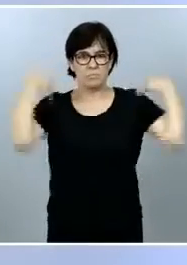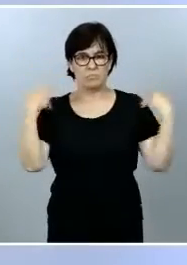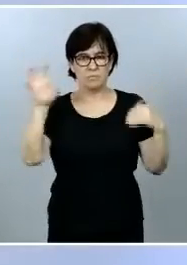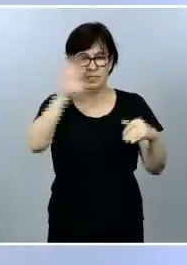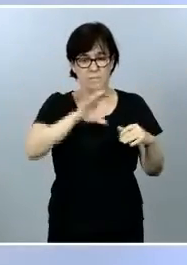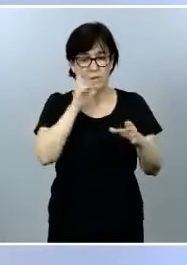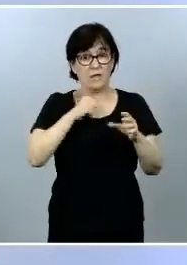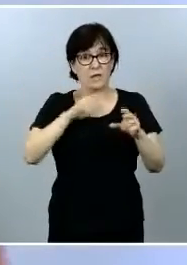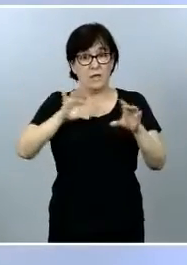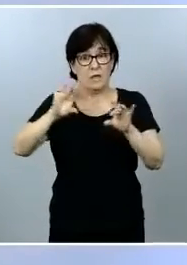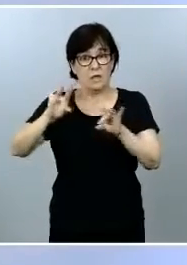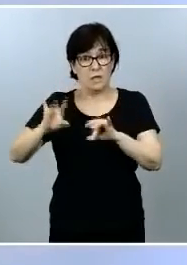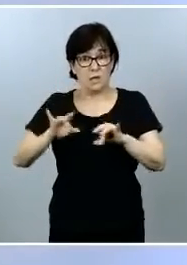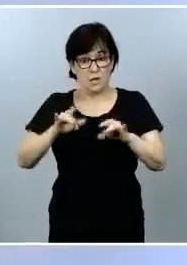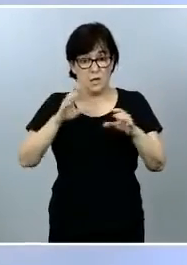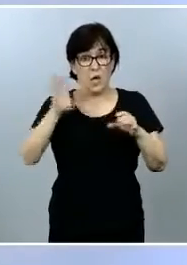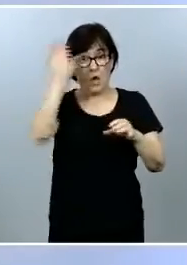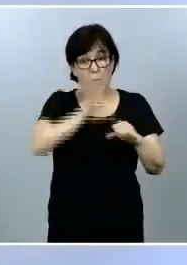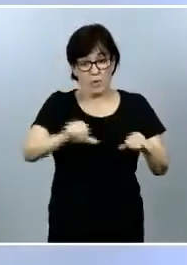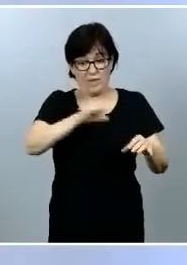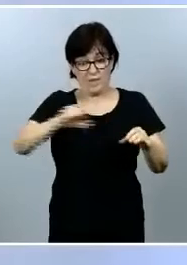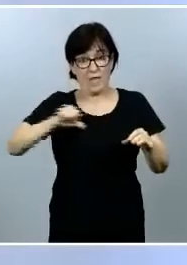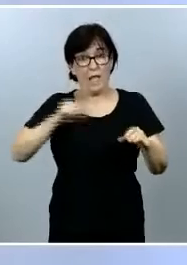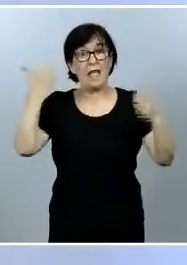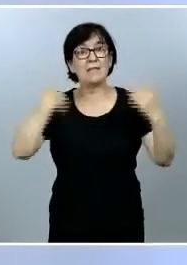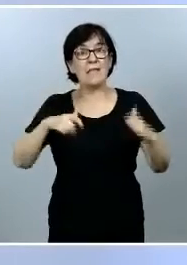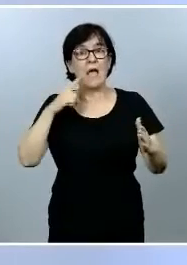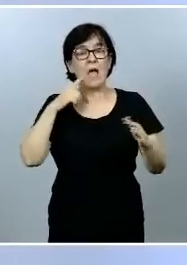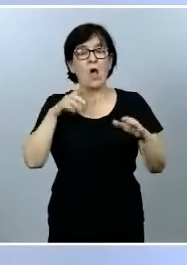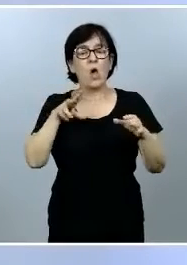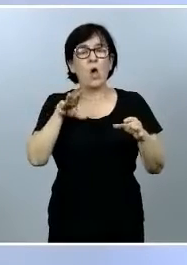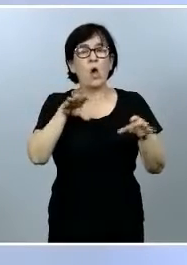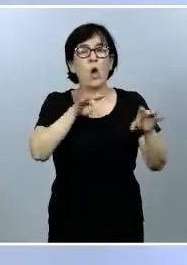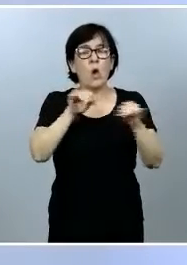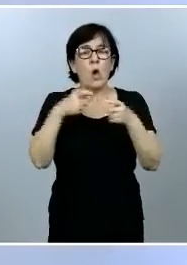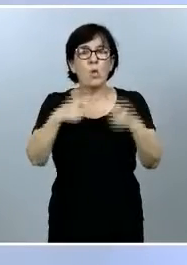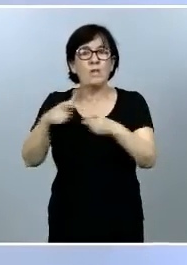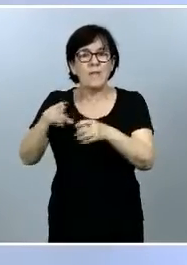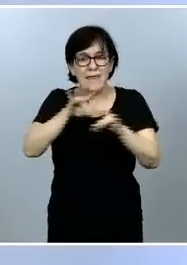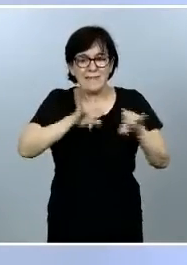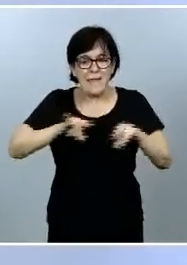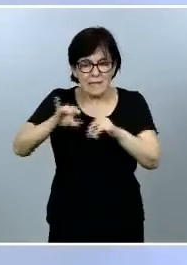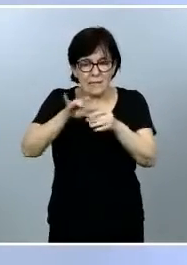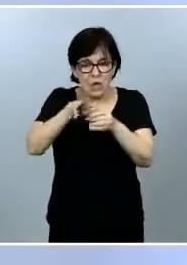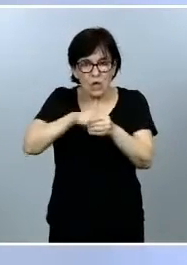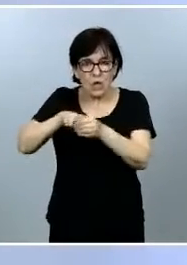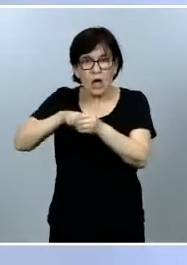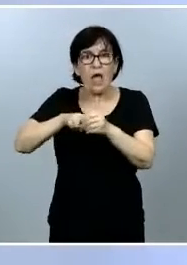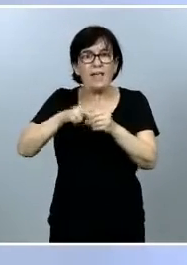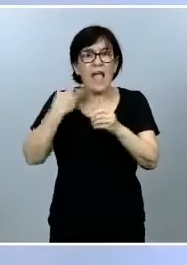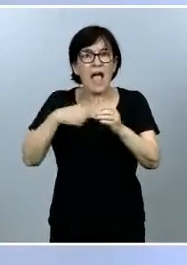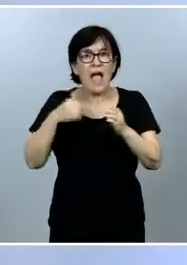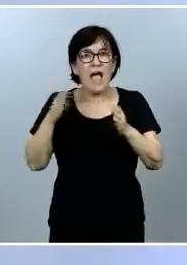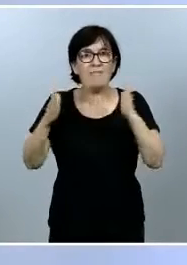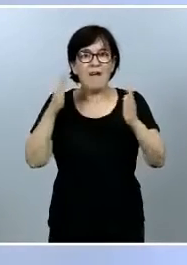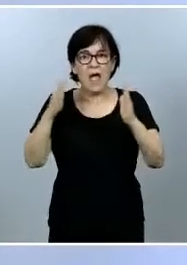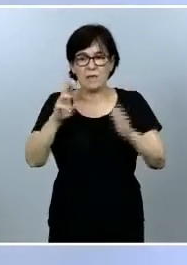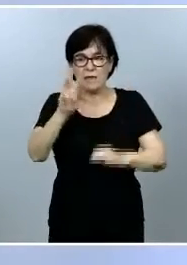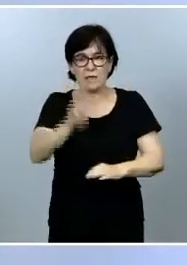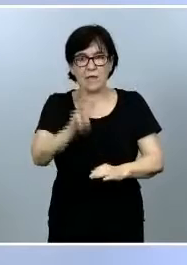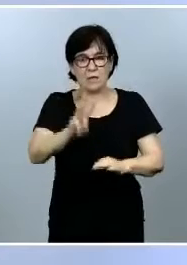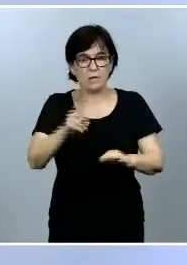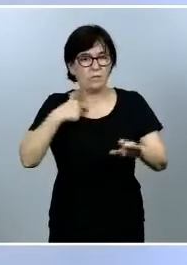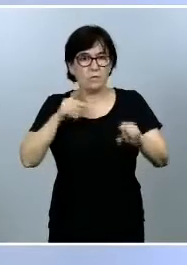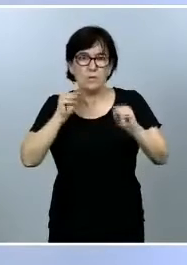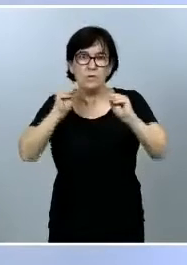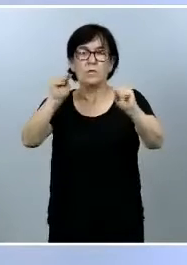comunidades perdón aquellas comunidades autónomas que tengan unidades territoriales en su territorio en fase 3 corresponderá al presidente